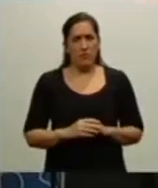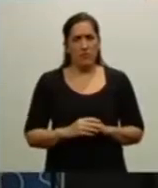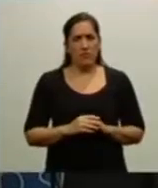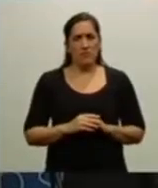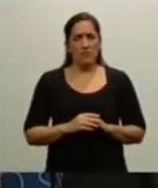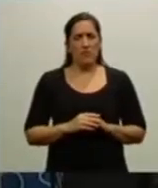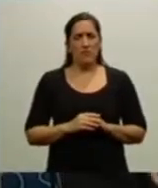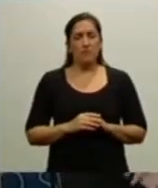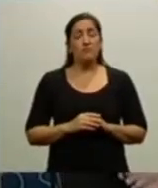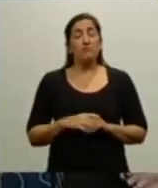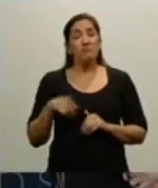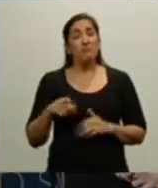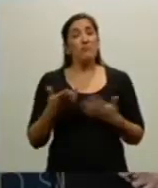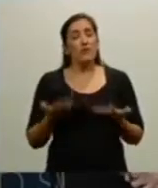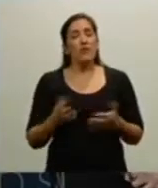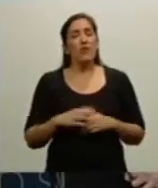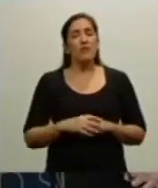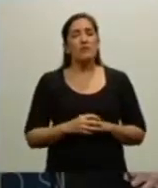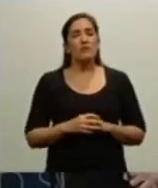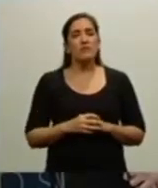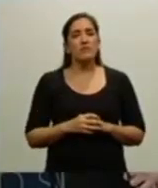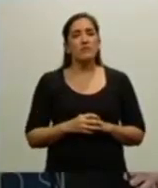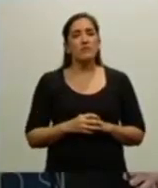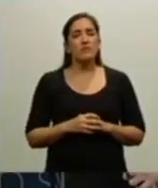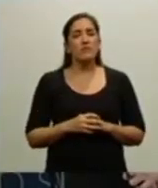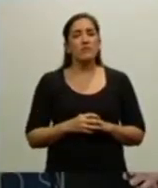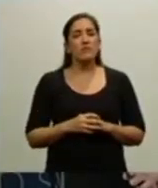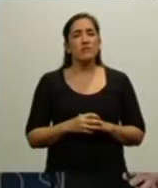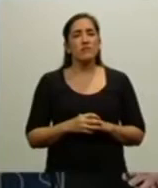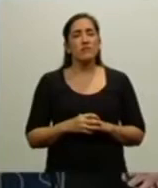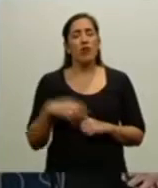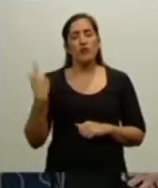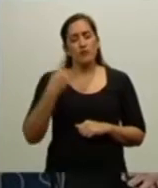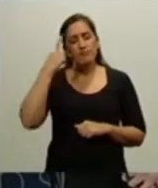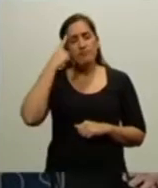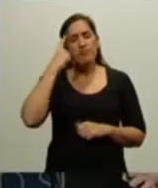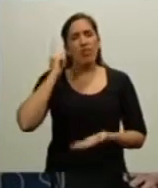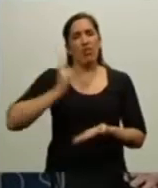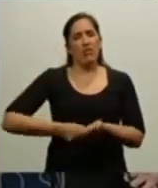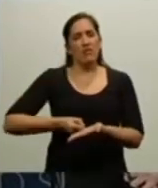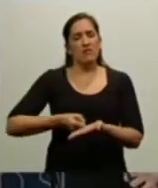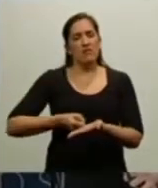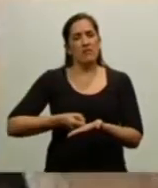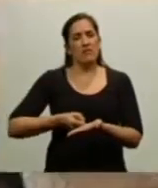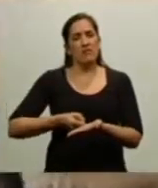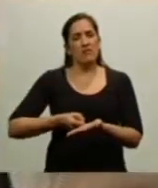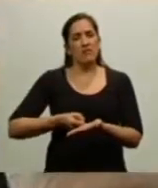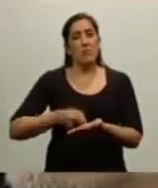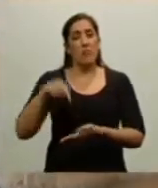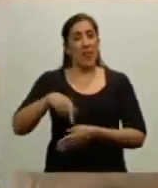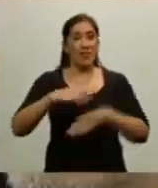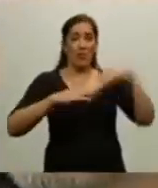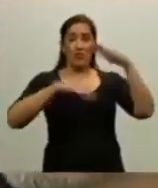Por eso también hemos decidido que esta